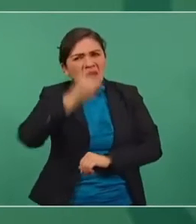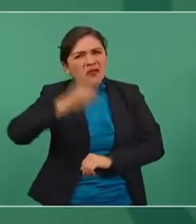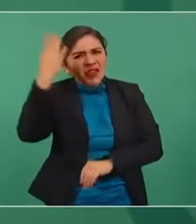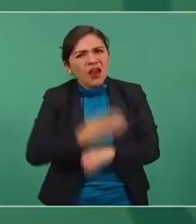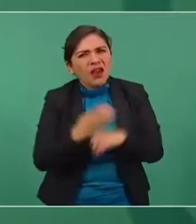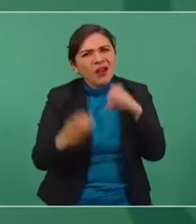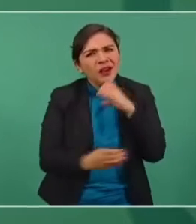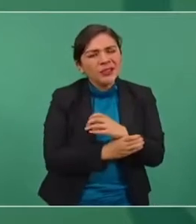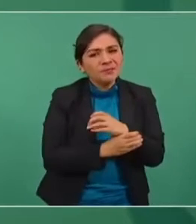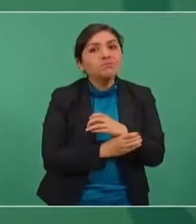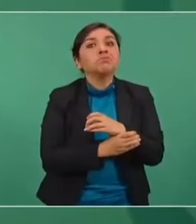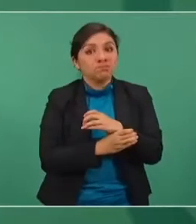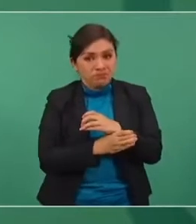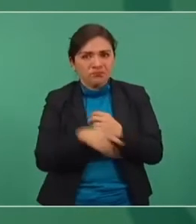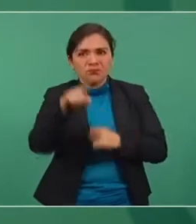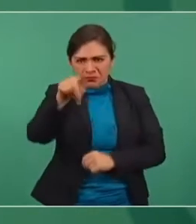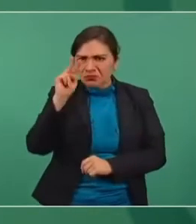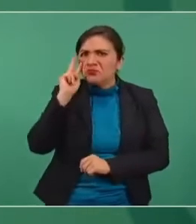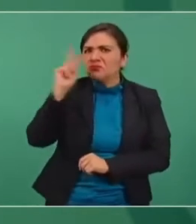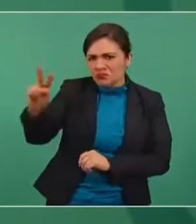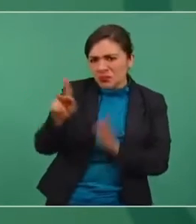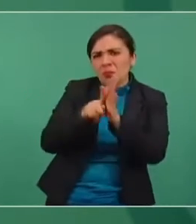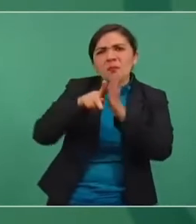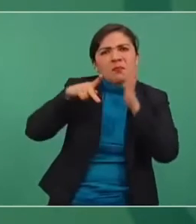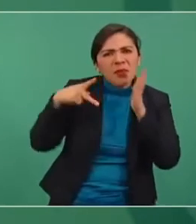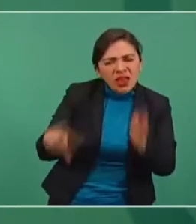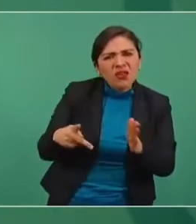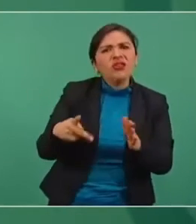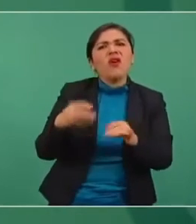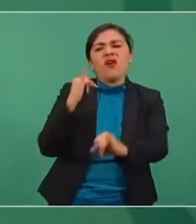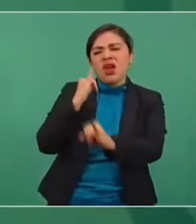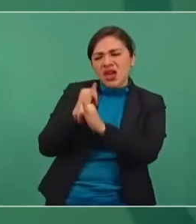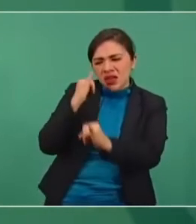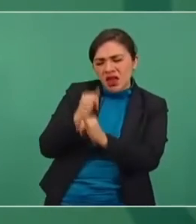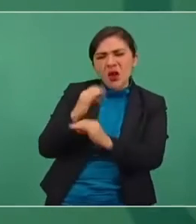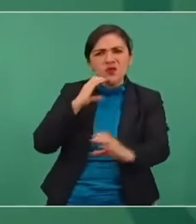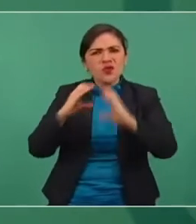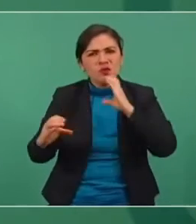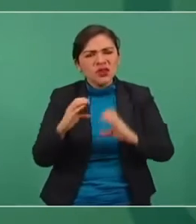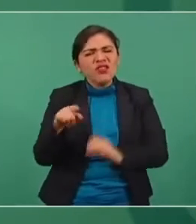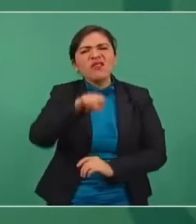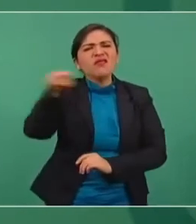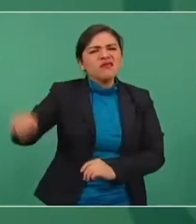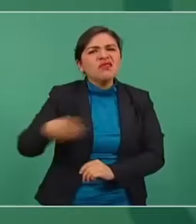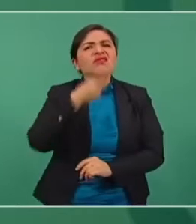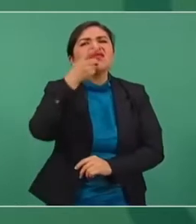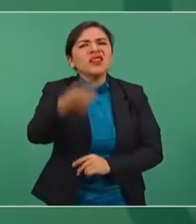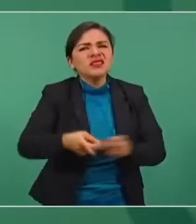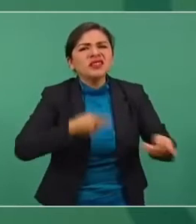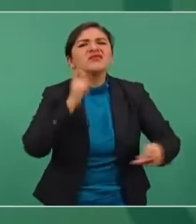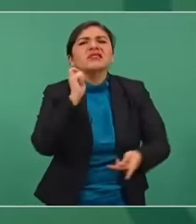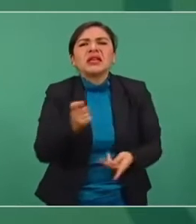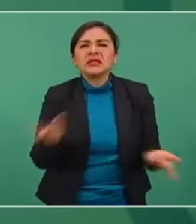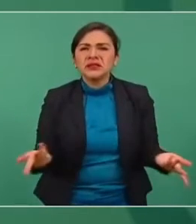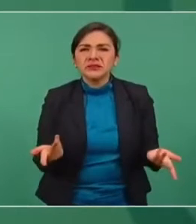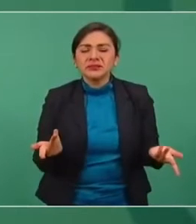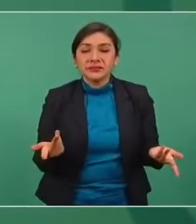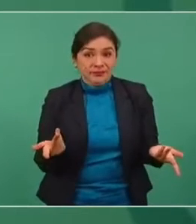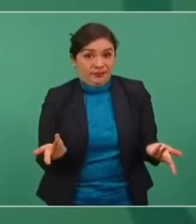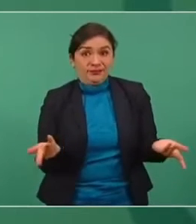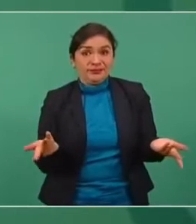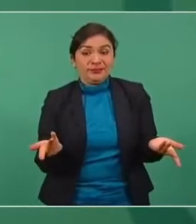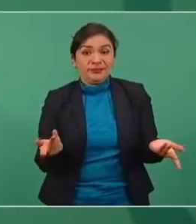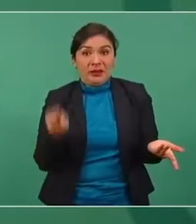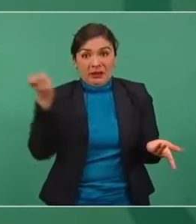Es cosa de revisar los periódicos y los medios lo que decían y cómo